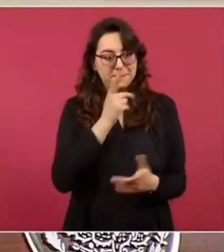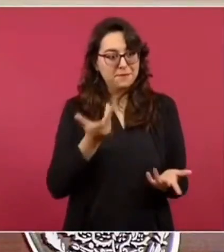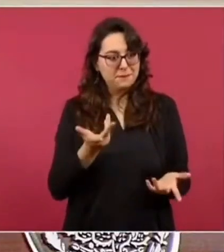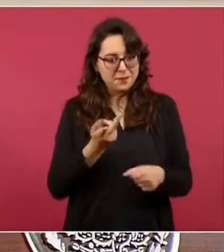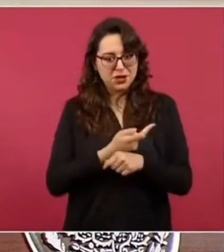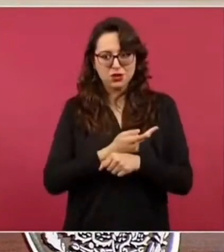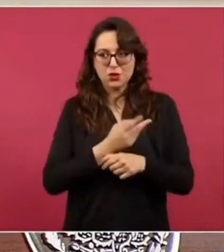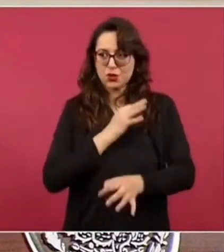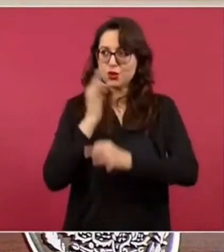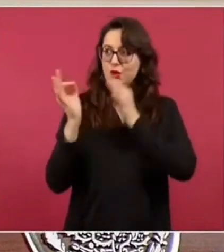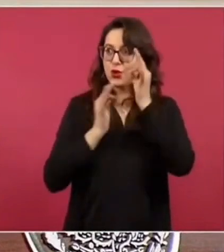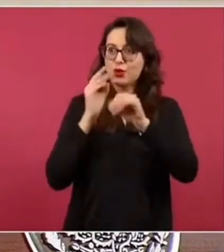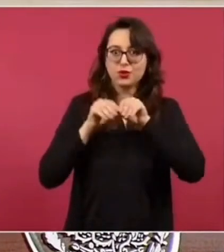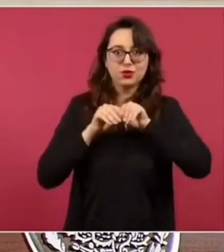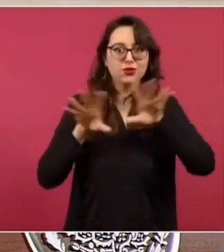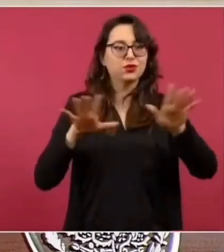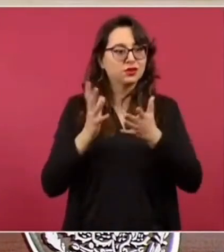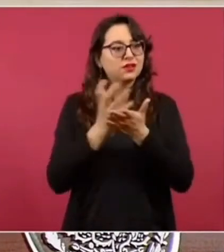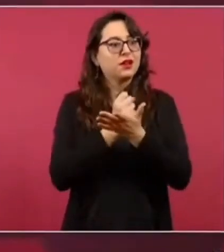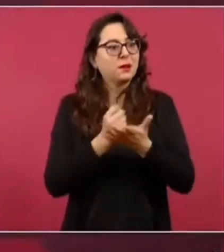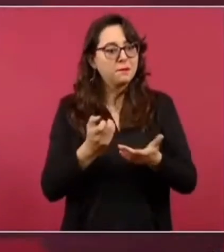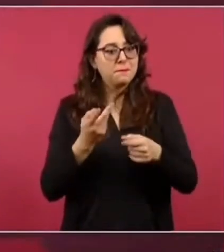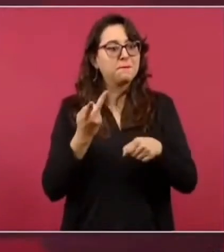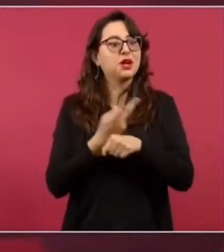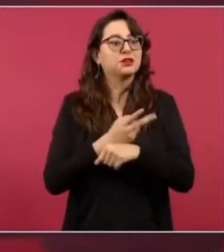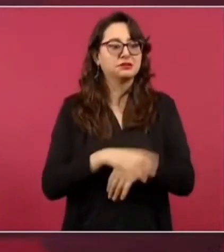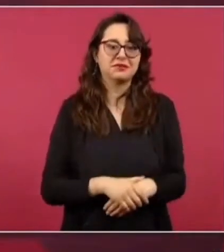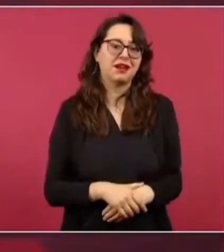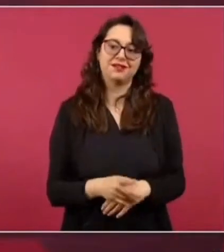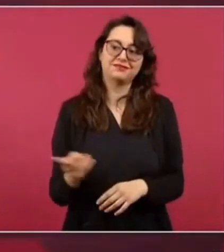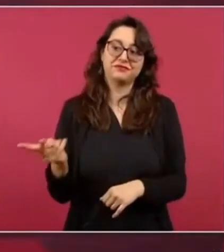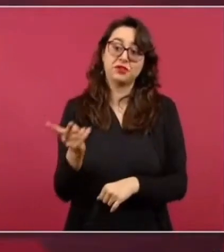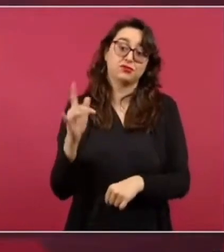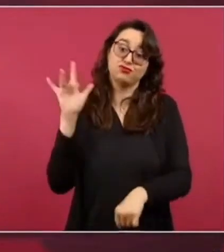no se toca a los intocables